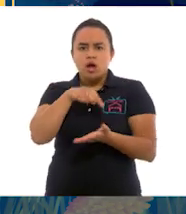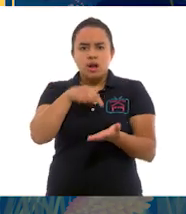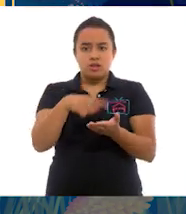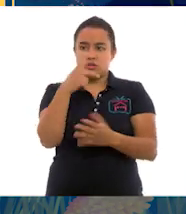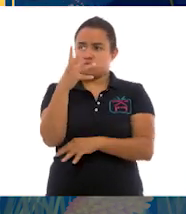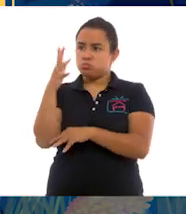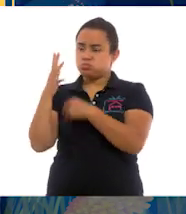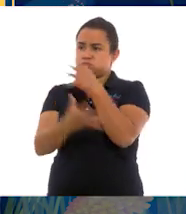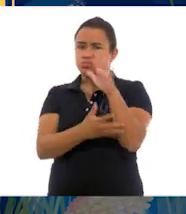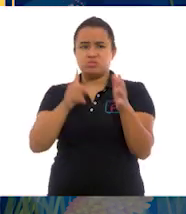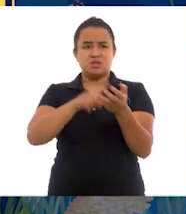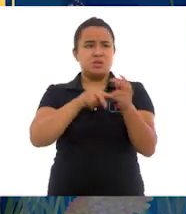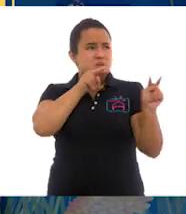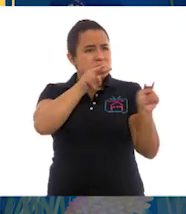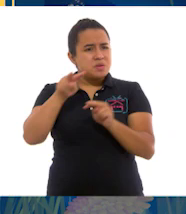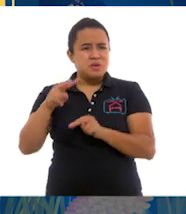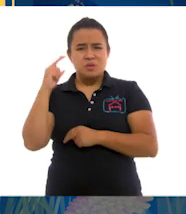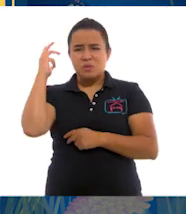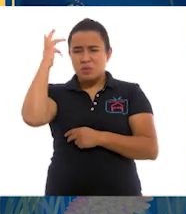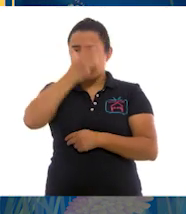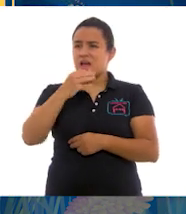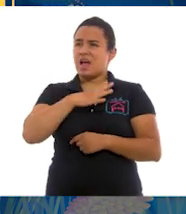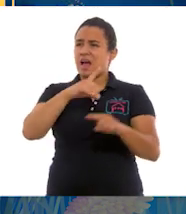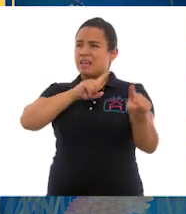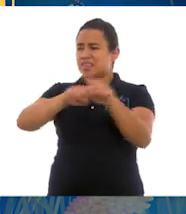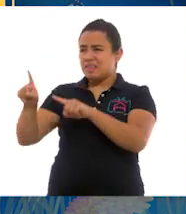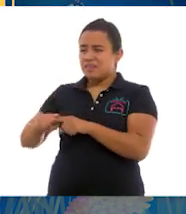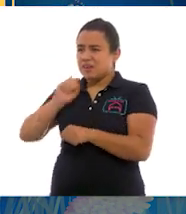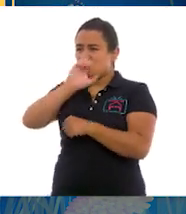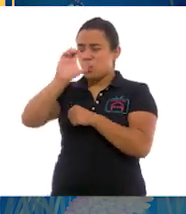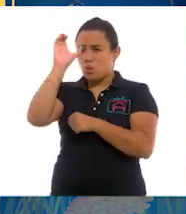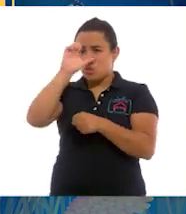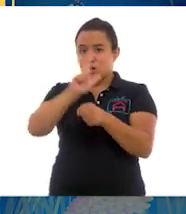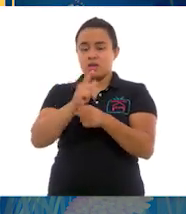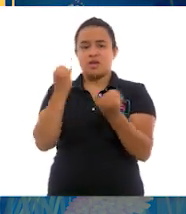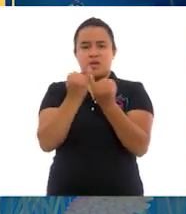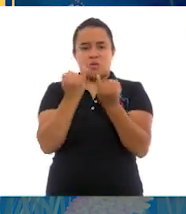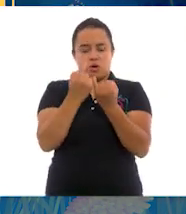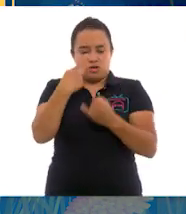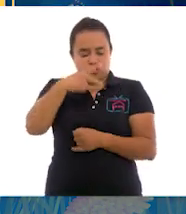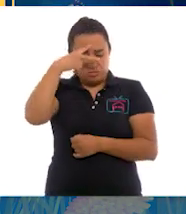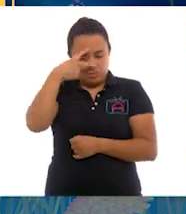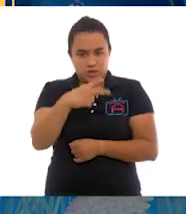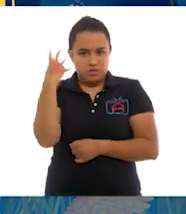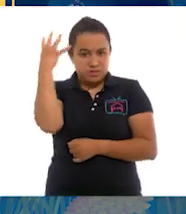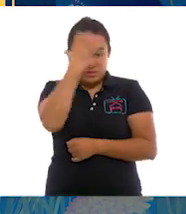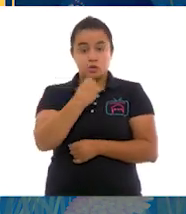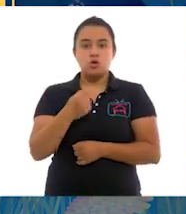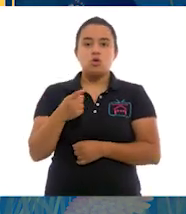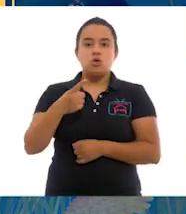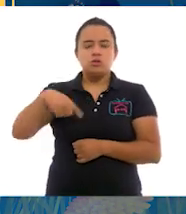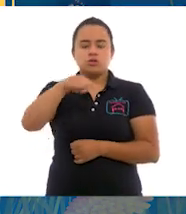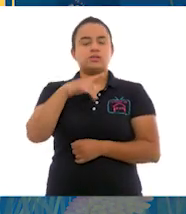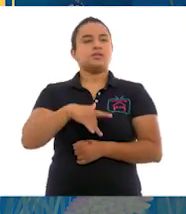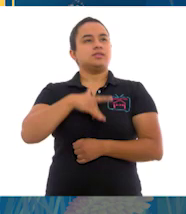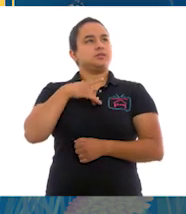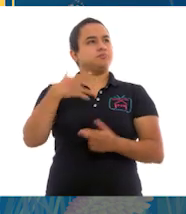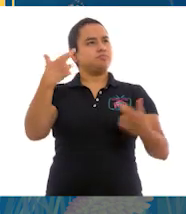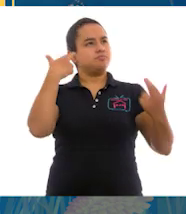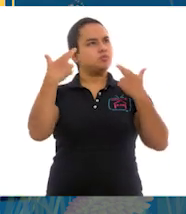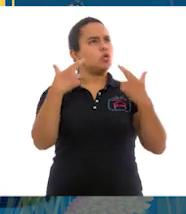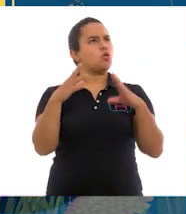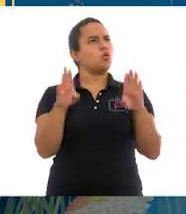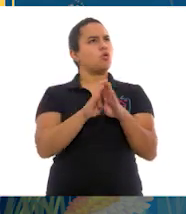paisaje contienen la belleza de la diversidad cultural y biológica de México. Déjate envolver por los sonidos, los